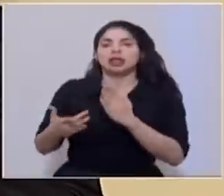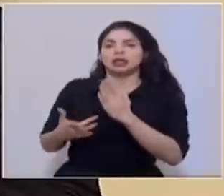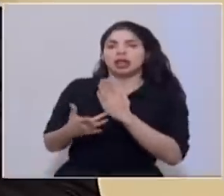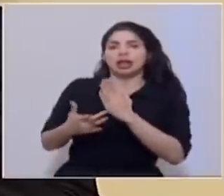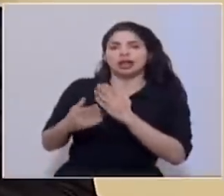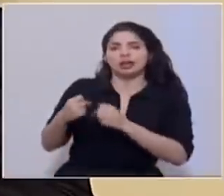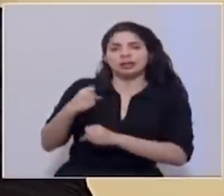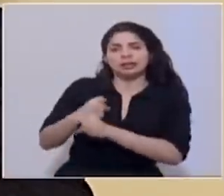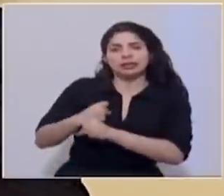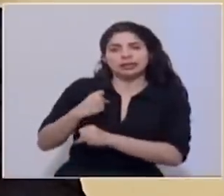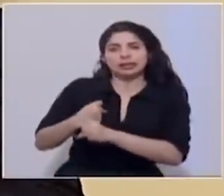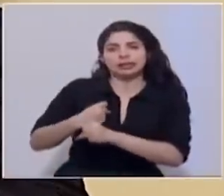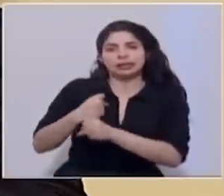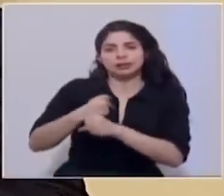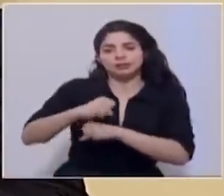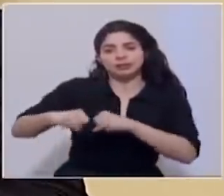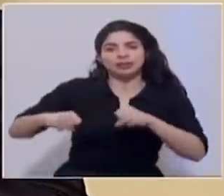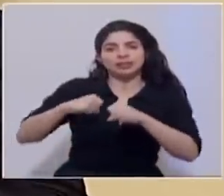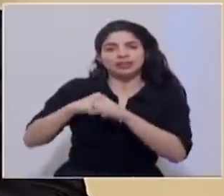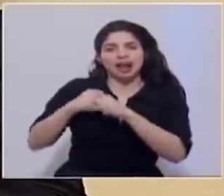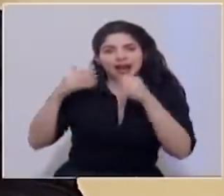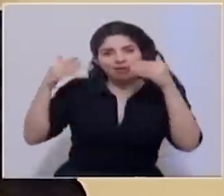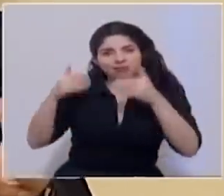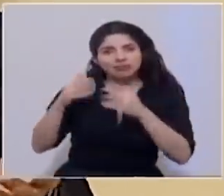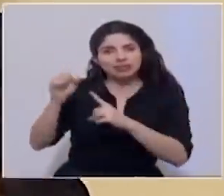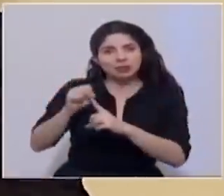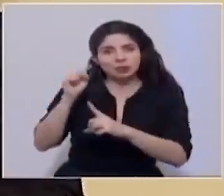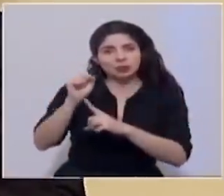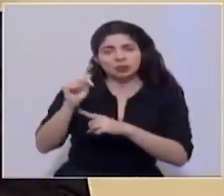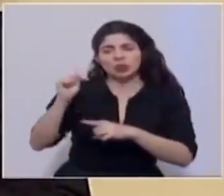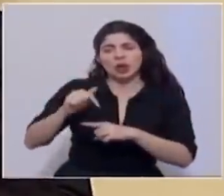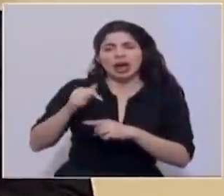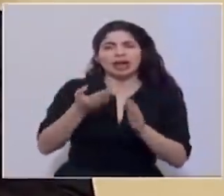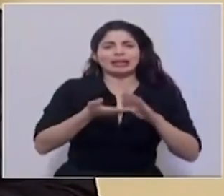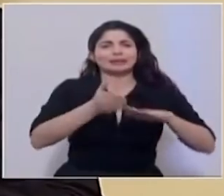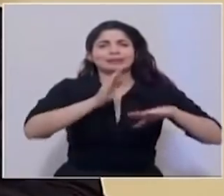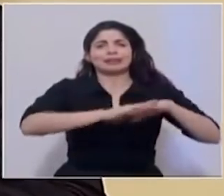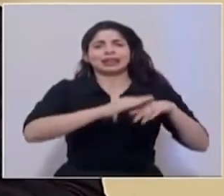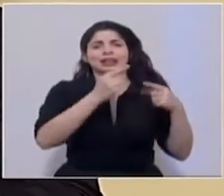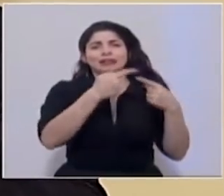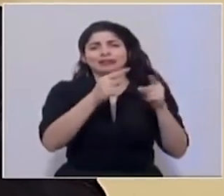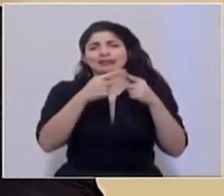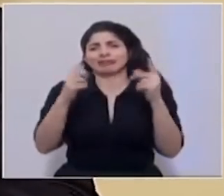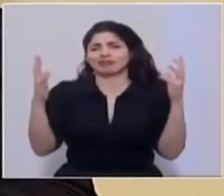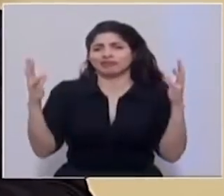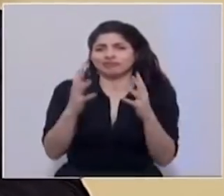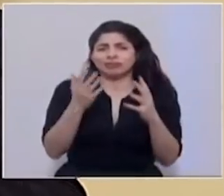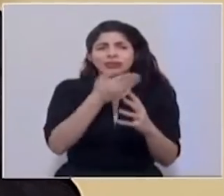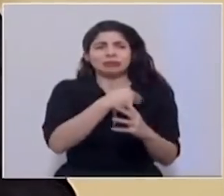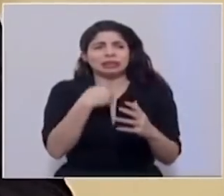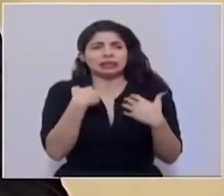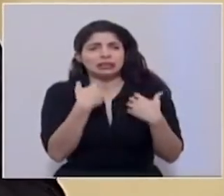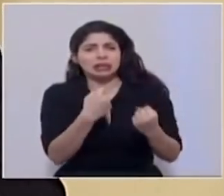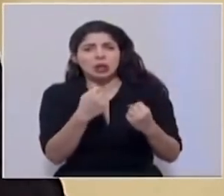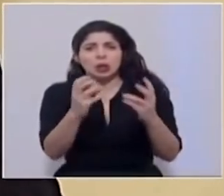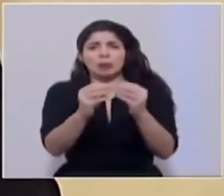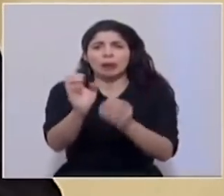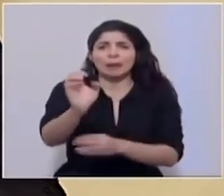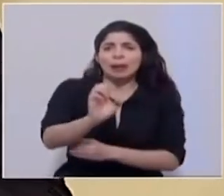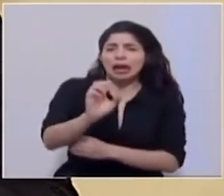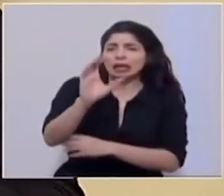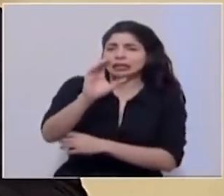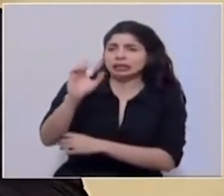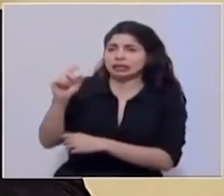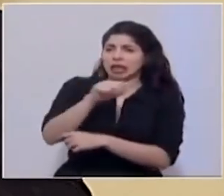de la sala de situación que reúne a distintos expertos del Ministerio de Salud, de la Comisión de Emergencias, de la